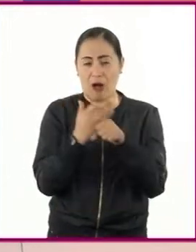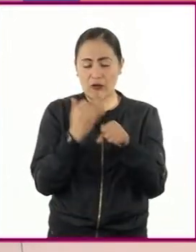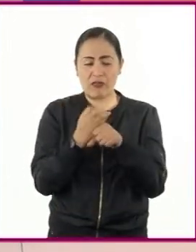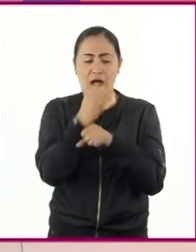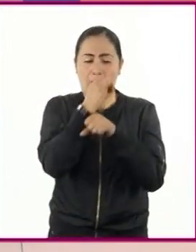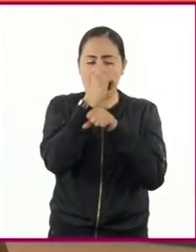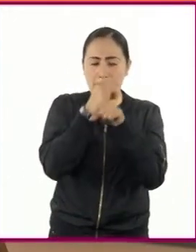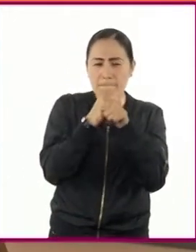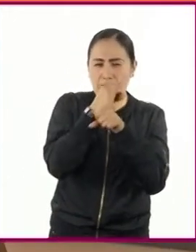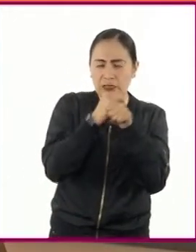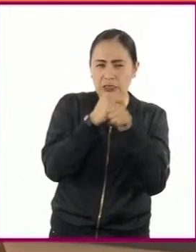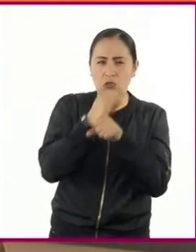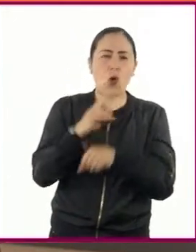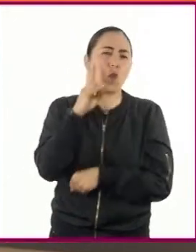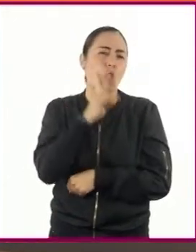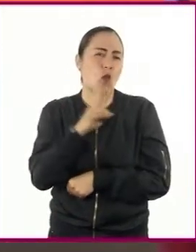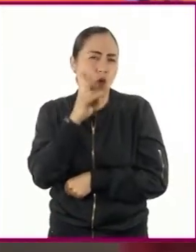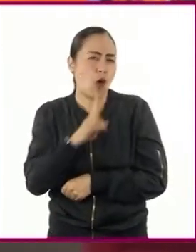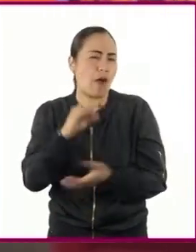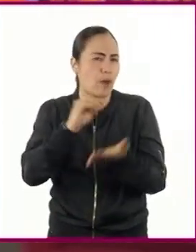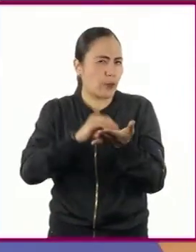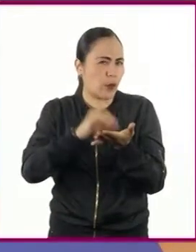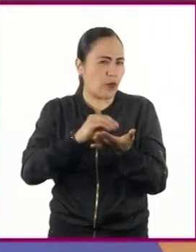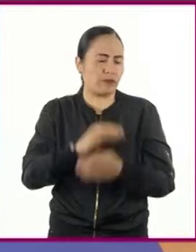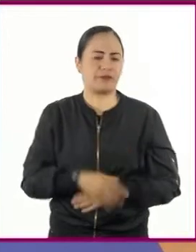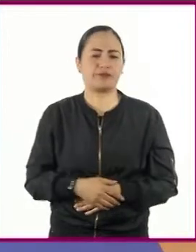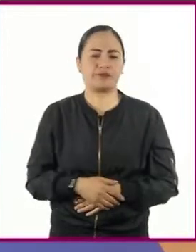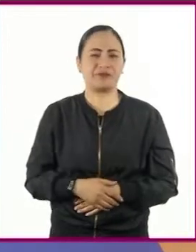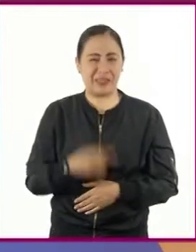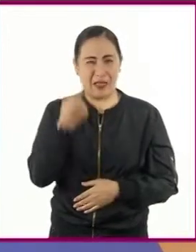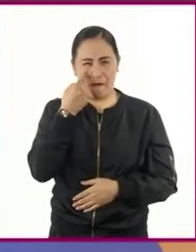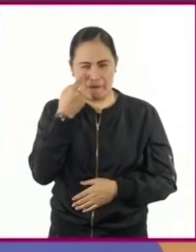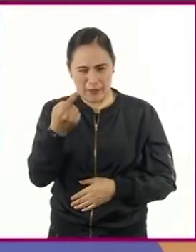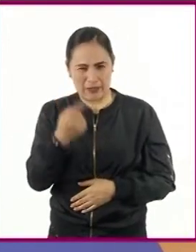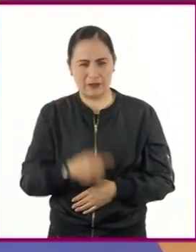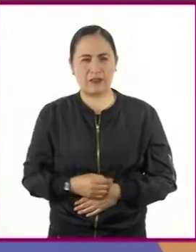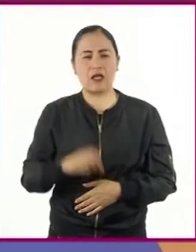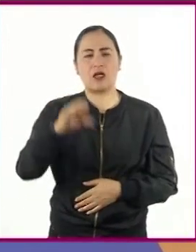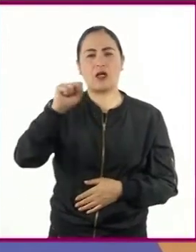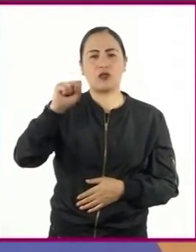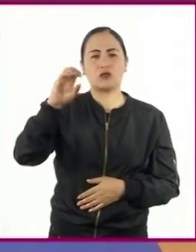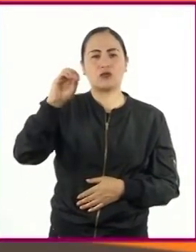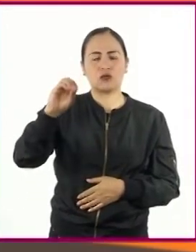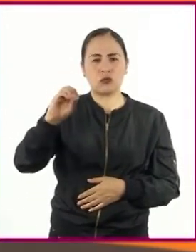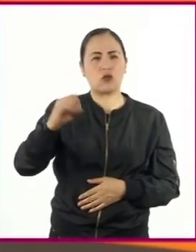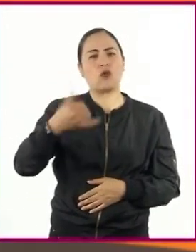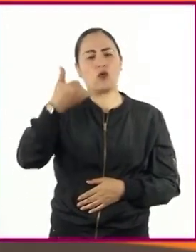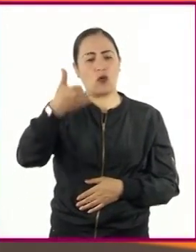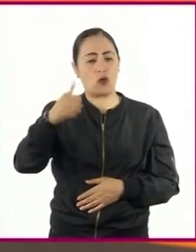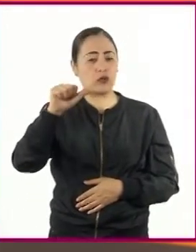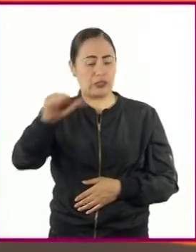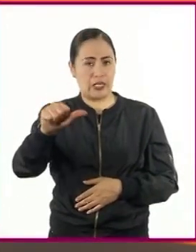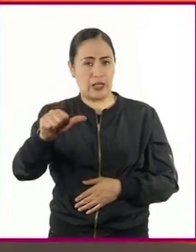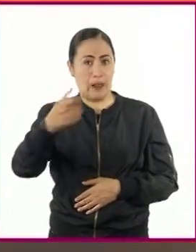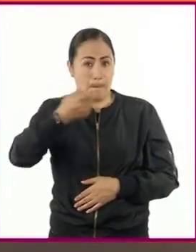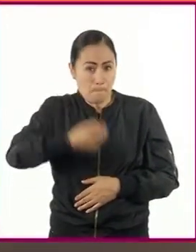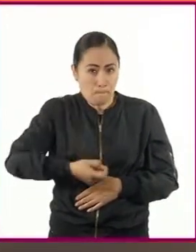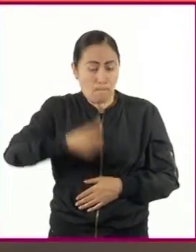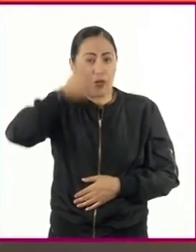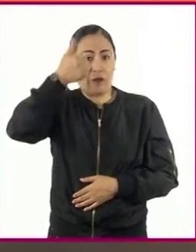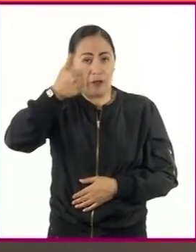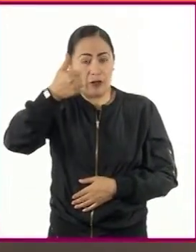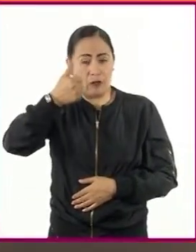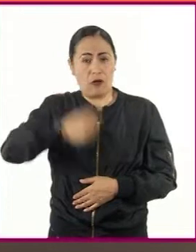experimentación. Observen la siguiente fotografía. ¿Sabías que la soya transgénica ocupa el primer lugar en cuanto a